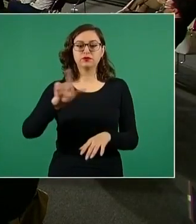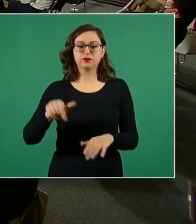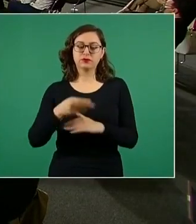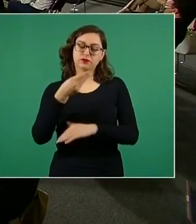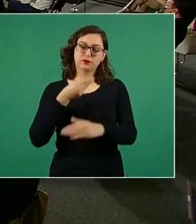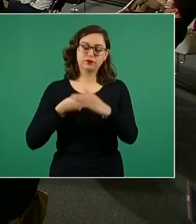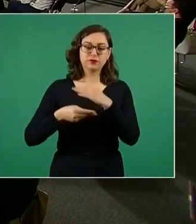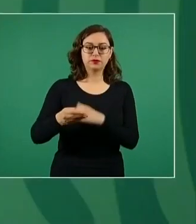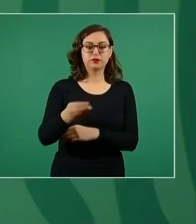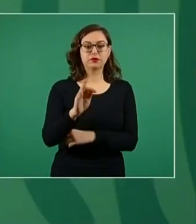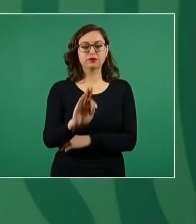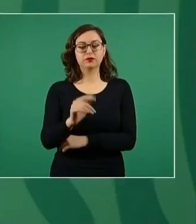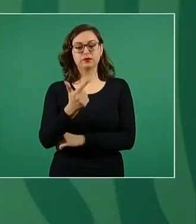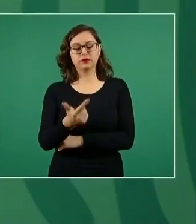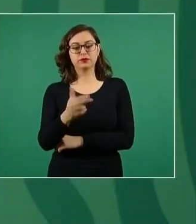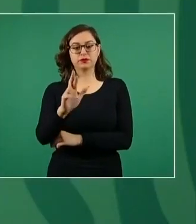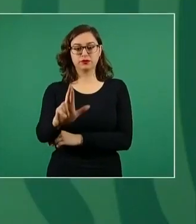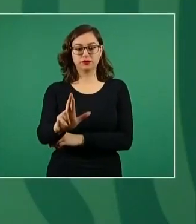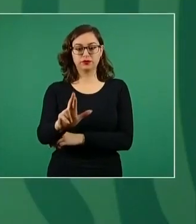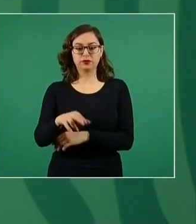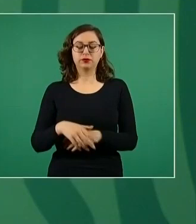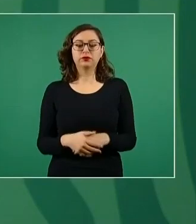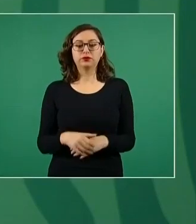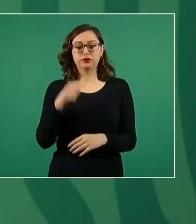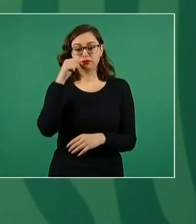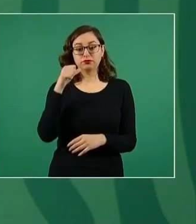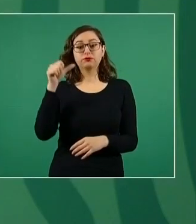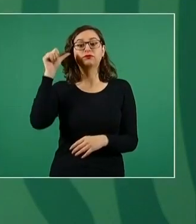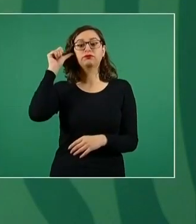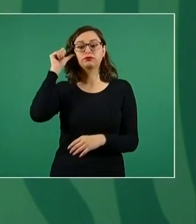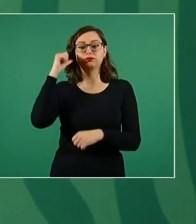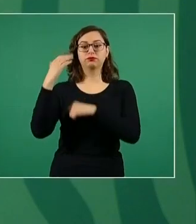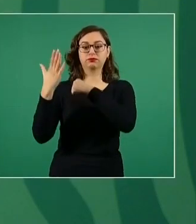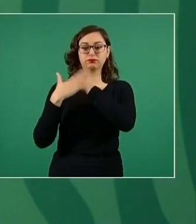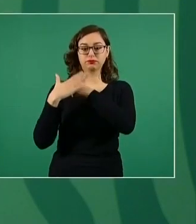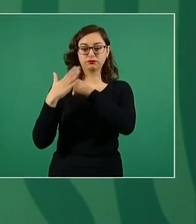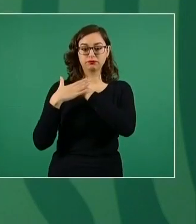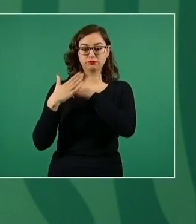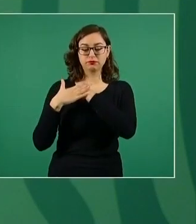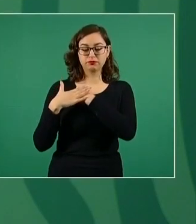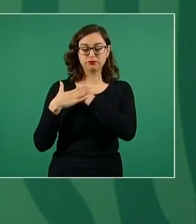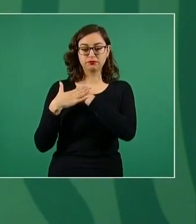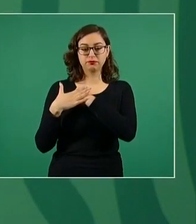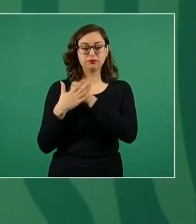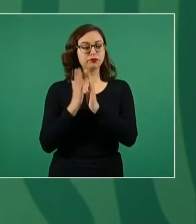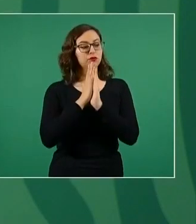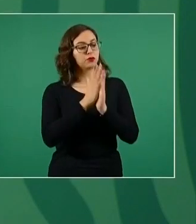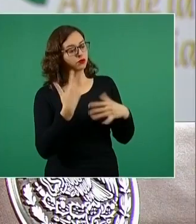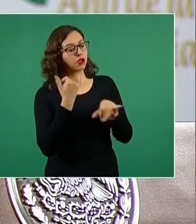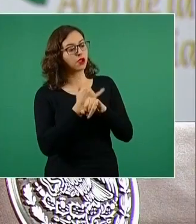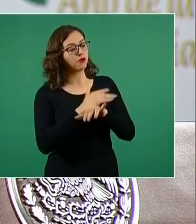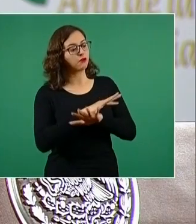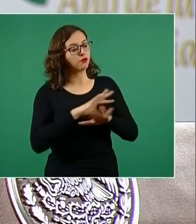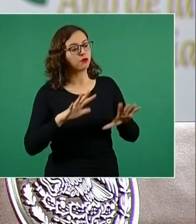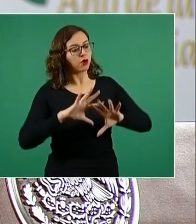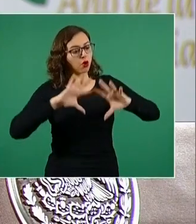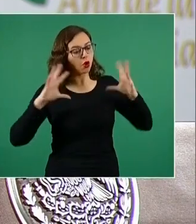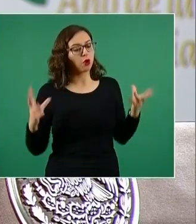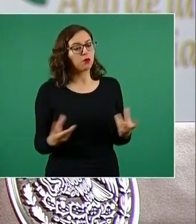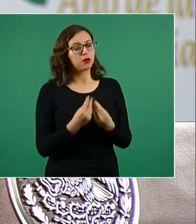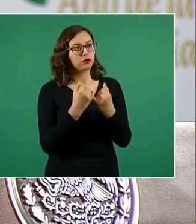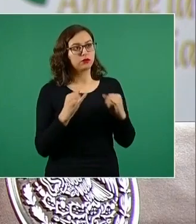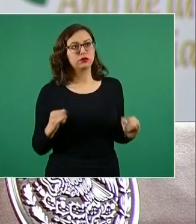de la República, que ayer nos solicitó que se enviara información de todas las